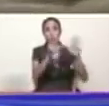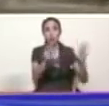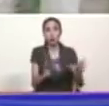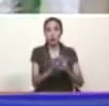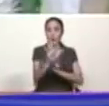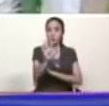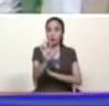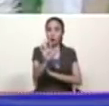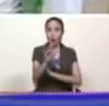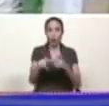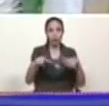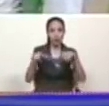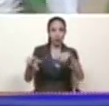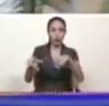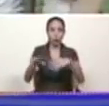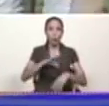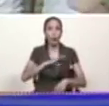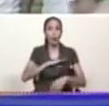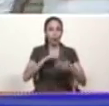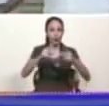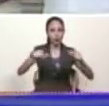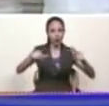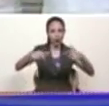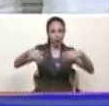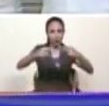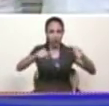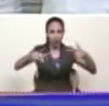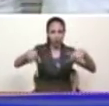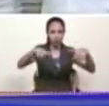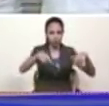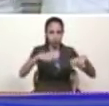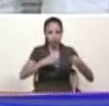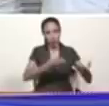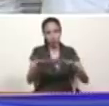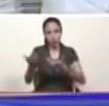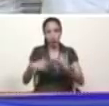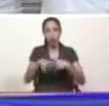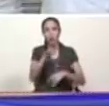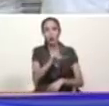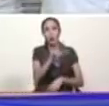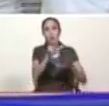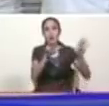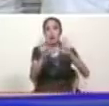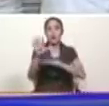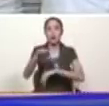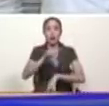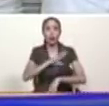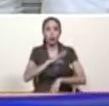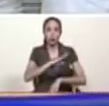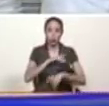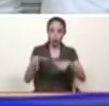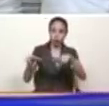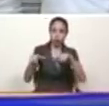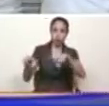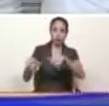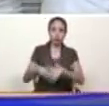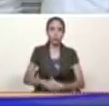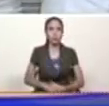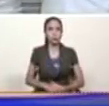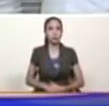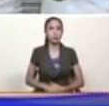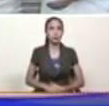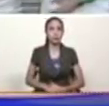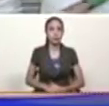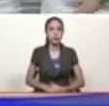285 títulos de tierra para nuestro pueblo tierras y hombres libres Zamora está aquí